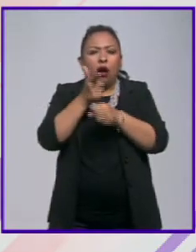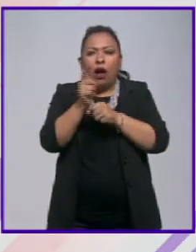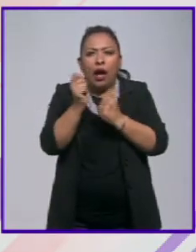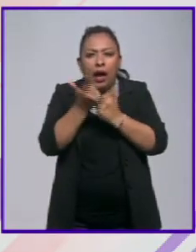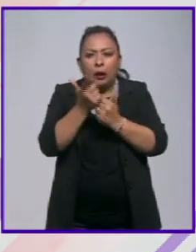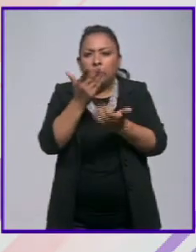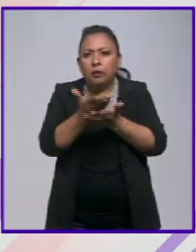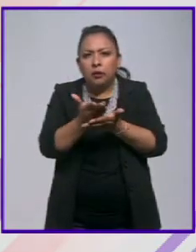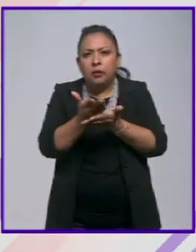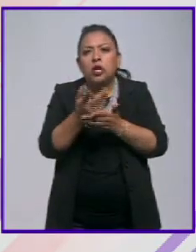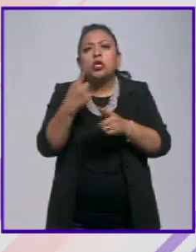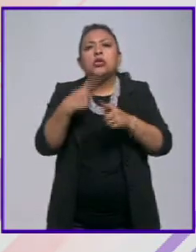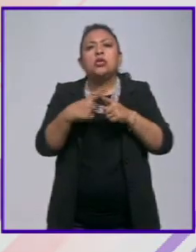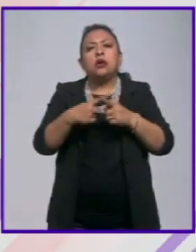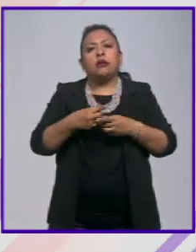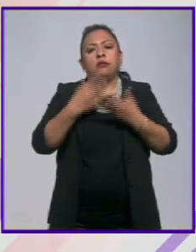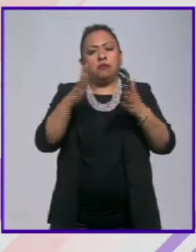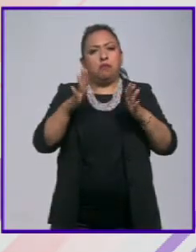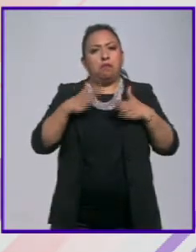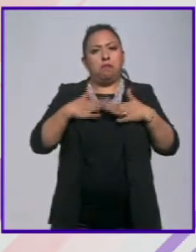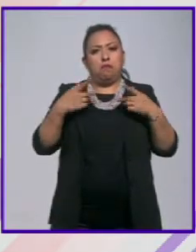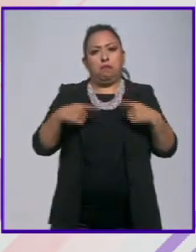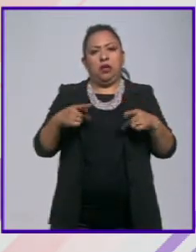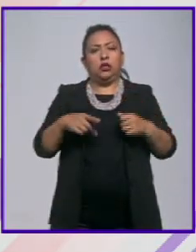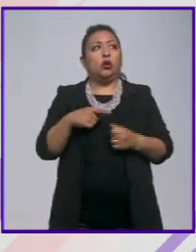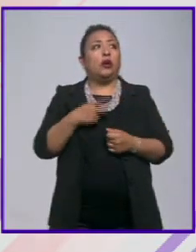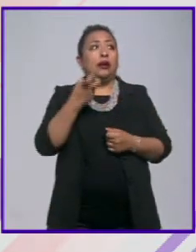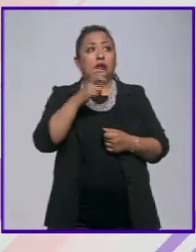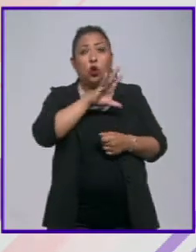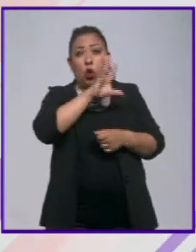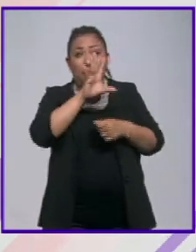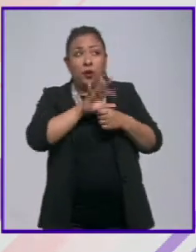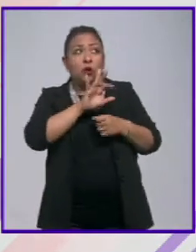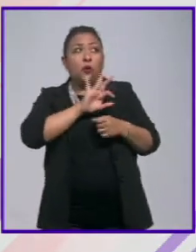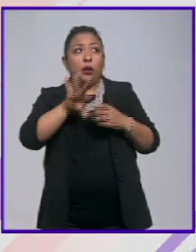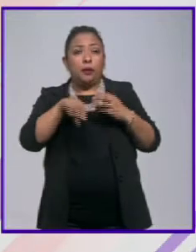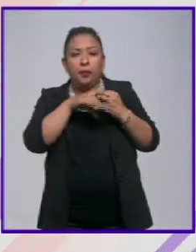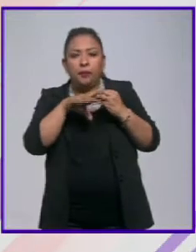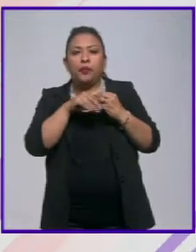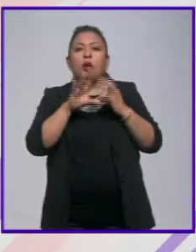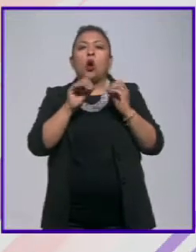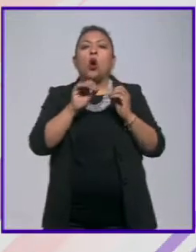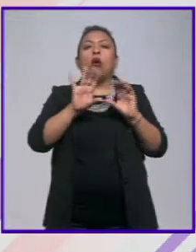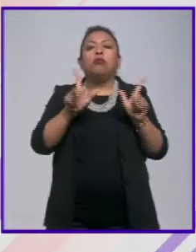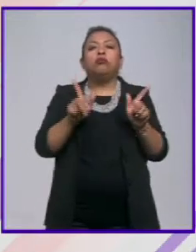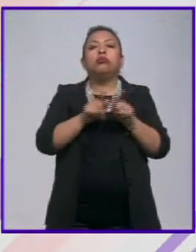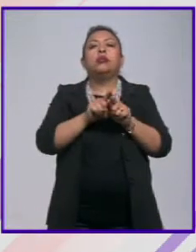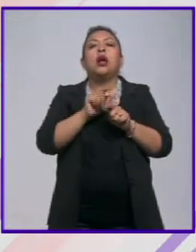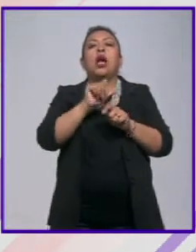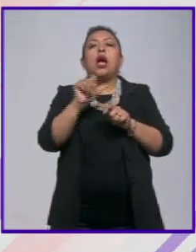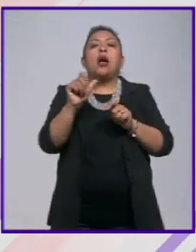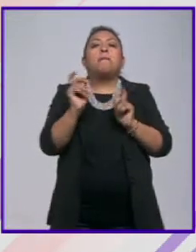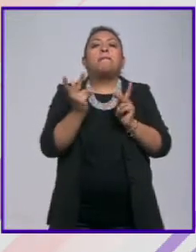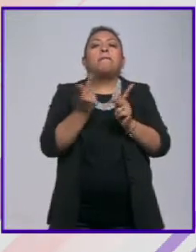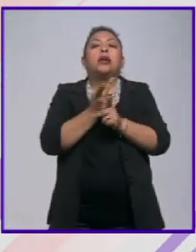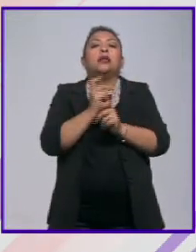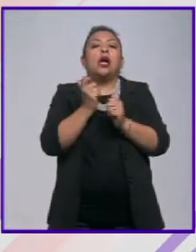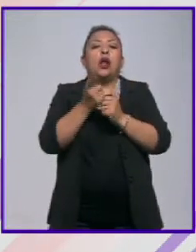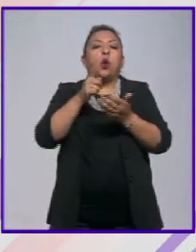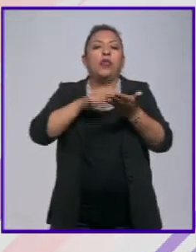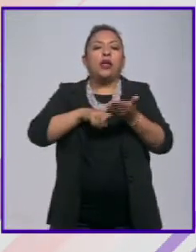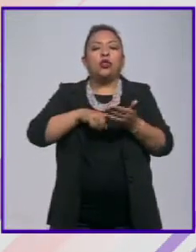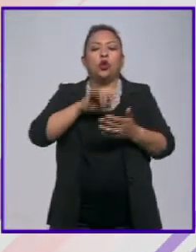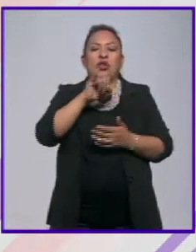algo pero quien habla efectivamente es la persona y que todo esto se puede sumar o se puede resumir en las causas del